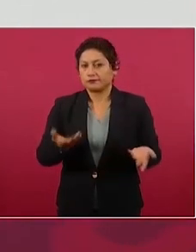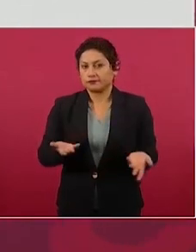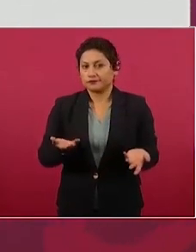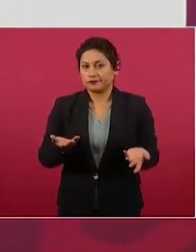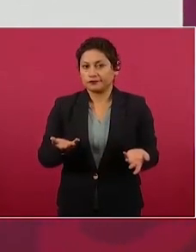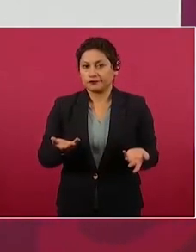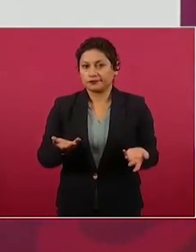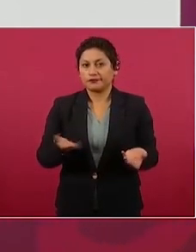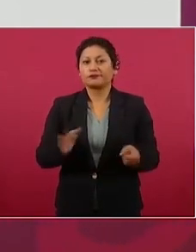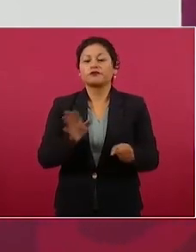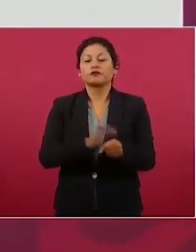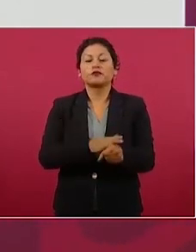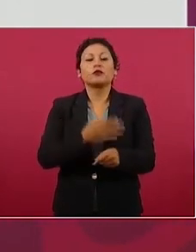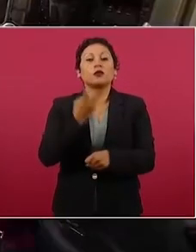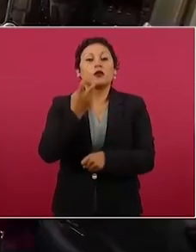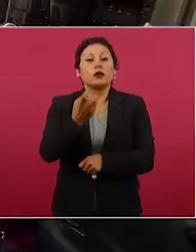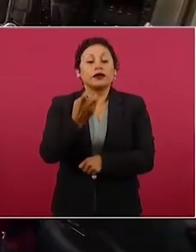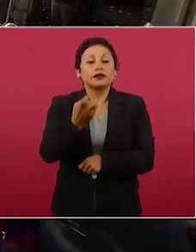cuando